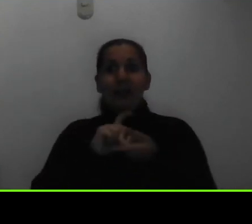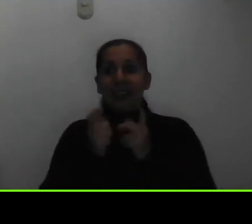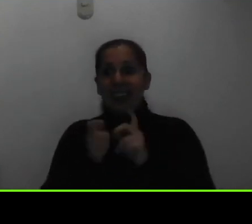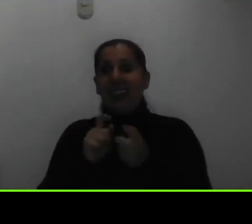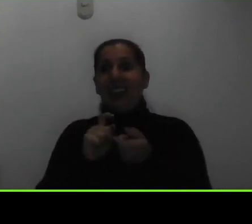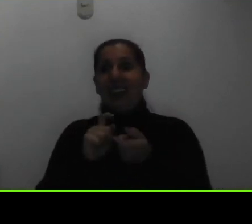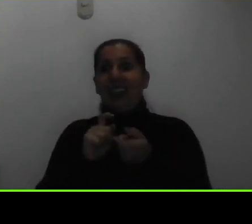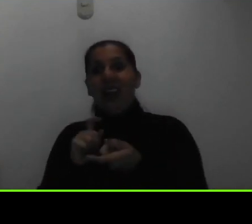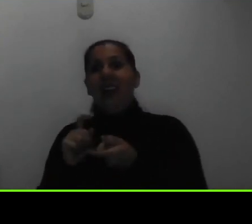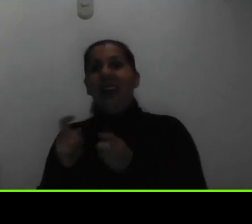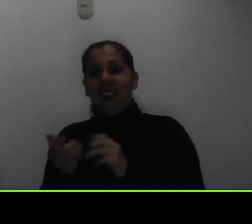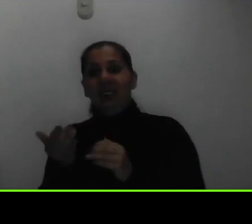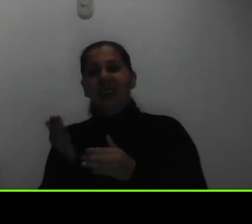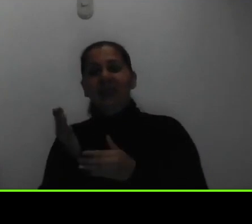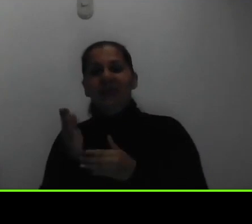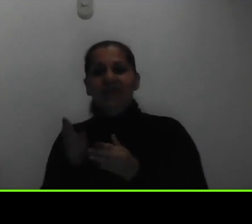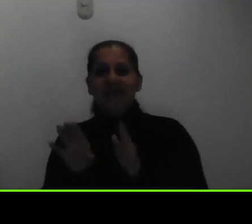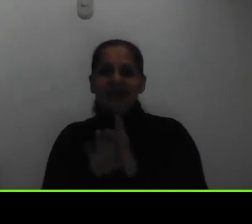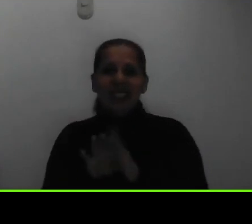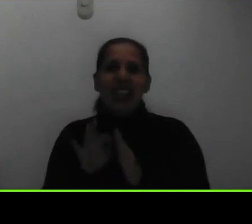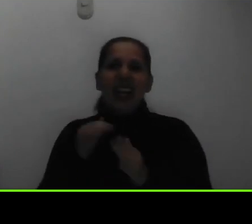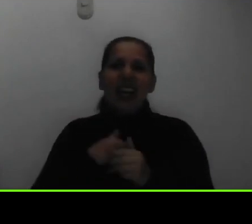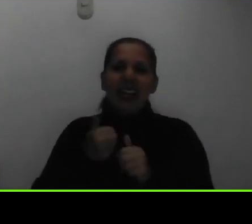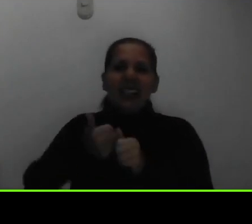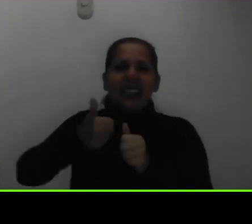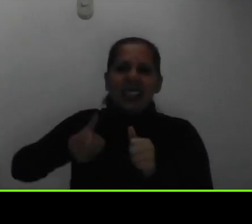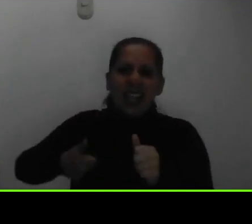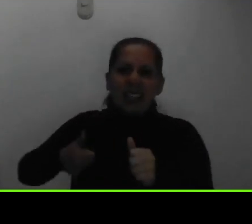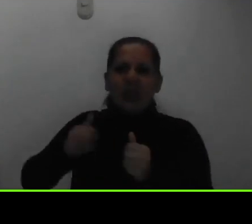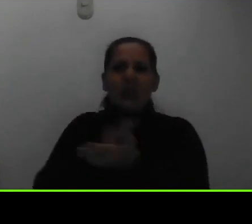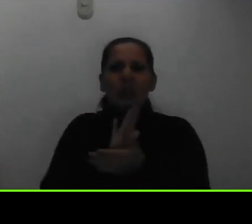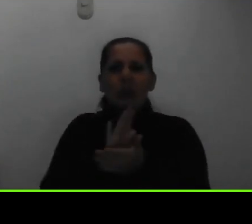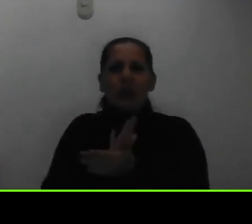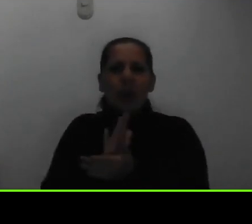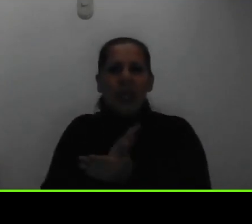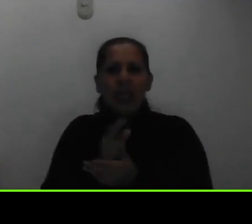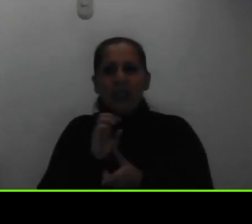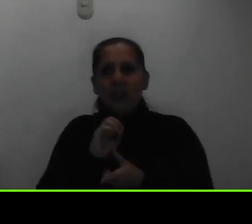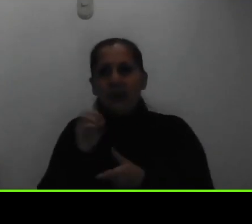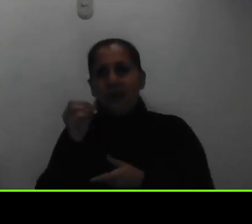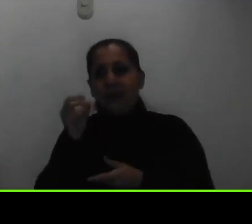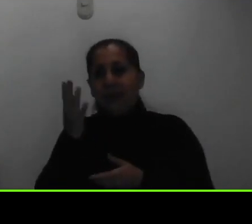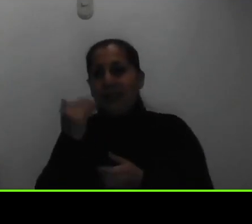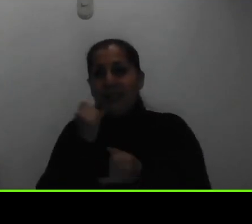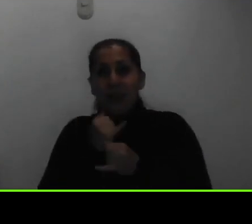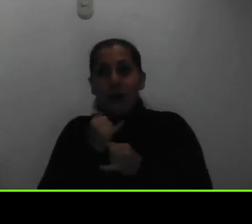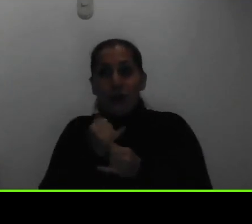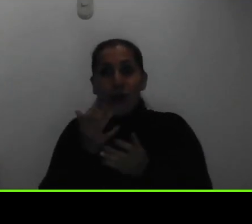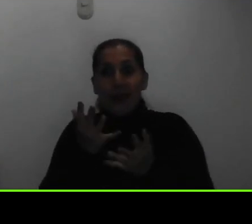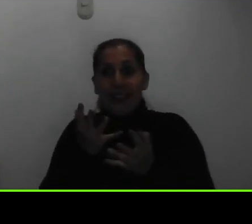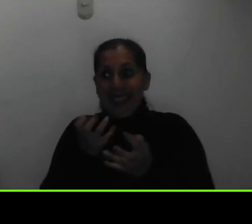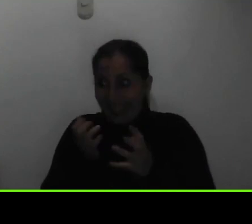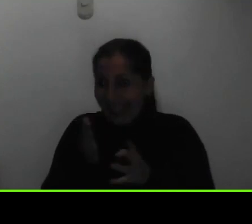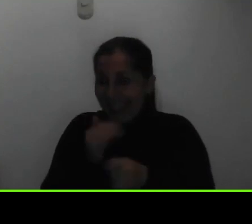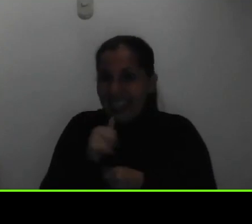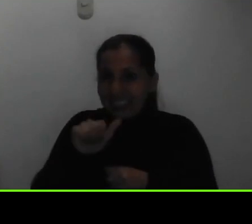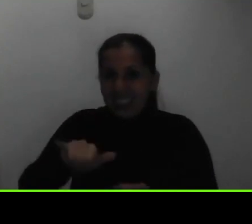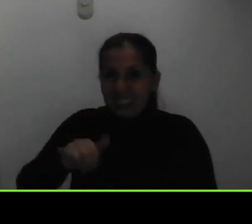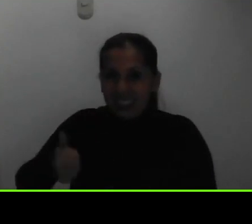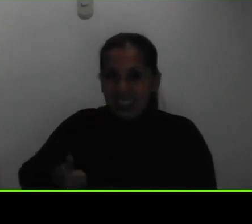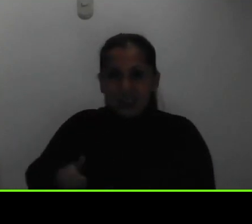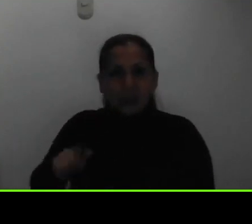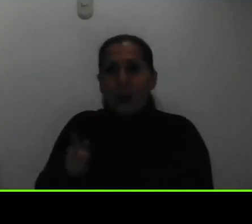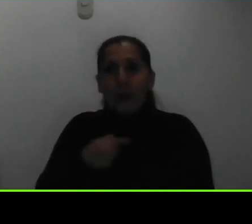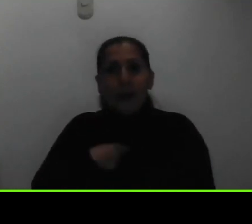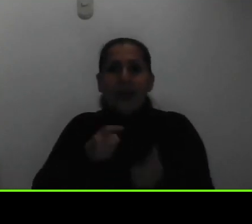algunos atrasos verá en las gestiones y no porque las instituciones quieran sino porque las demandas han